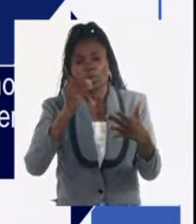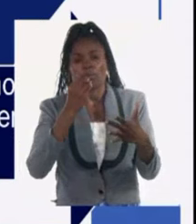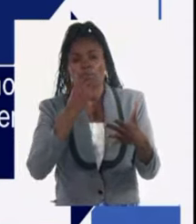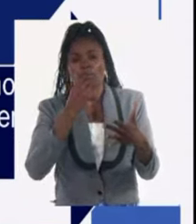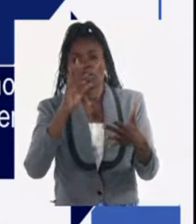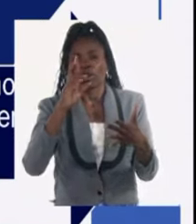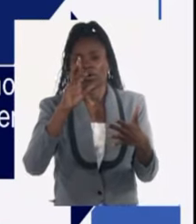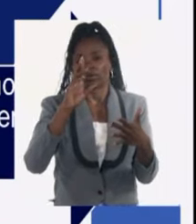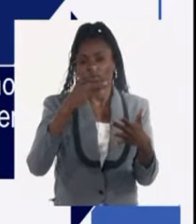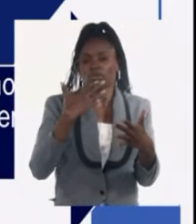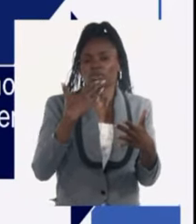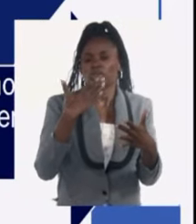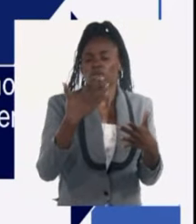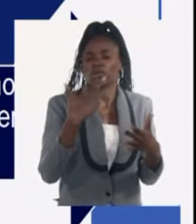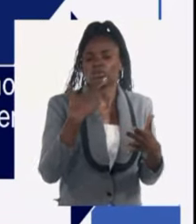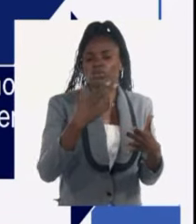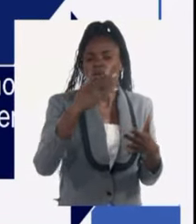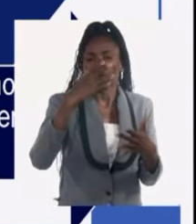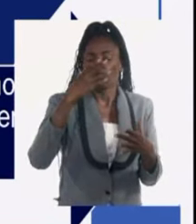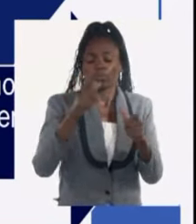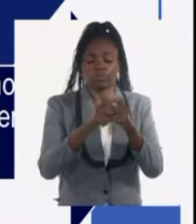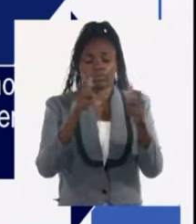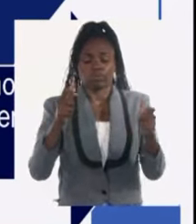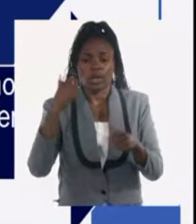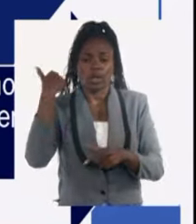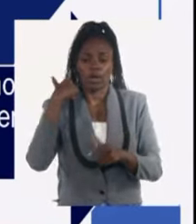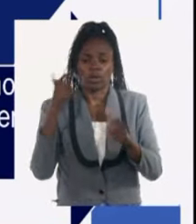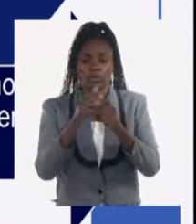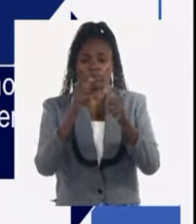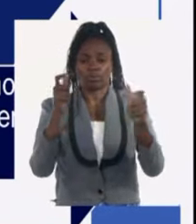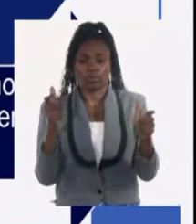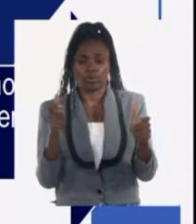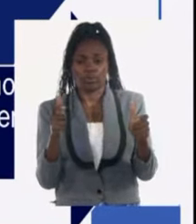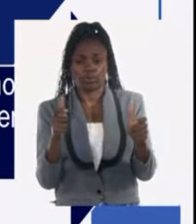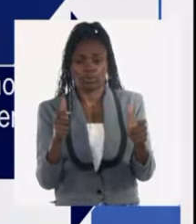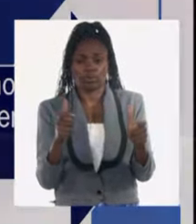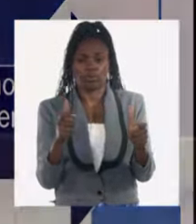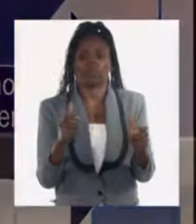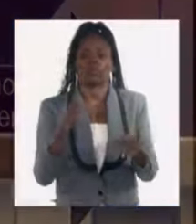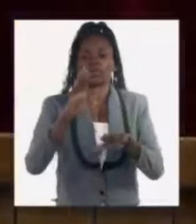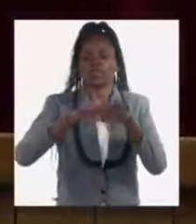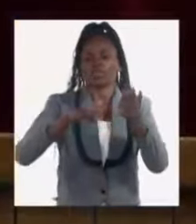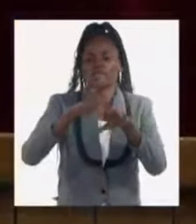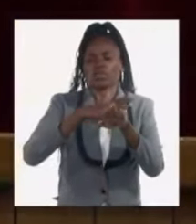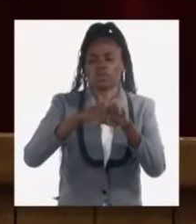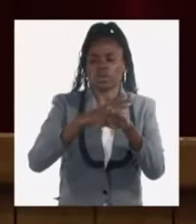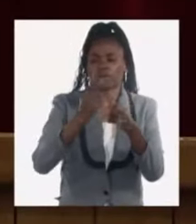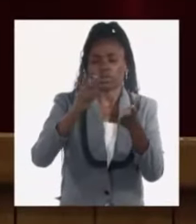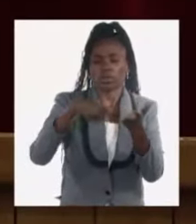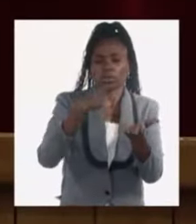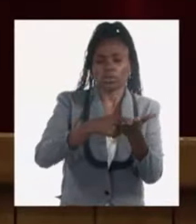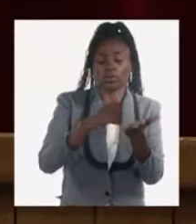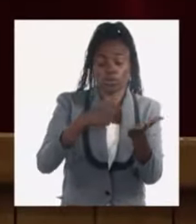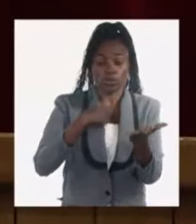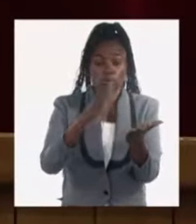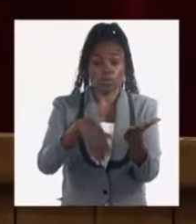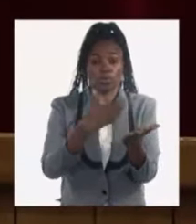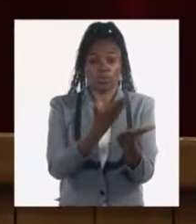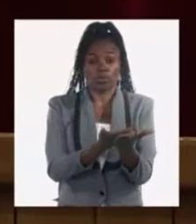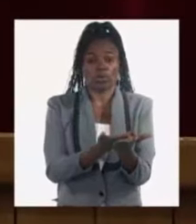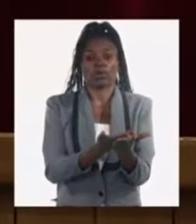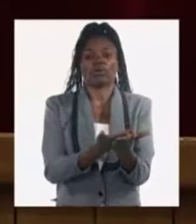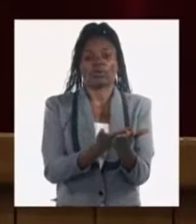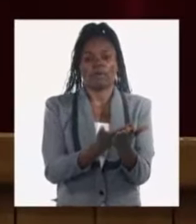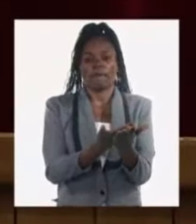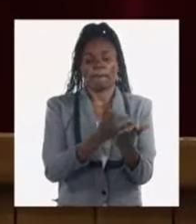no resulta posible alcanzar este año el crecimiento del Producto Interno Bruto a precios constantes que nos propusimos que era estar en el